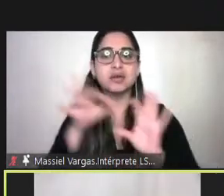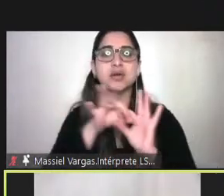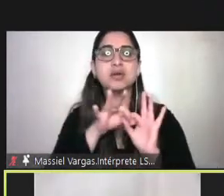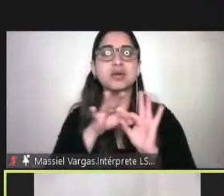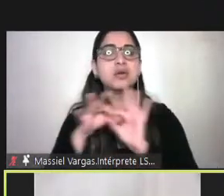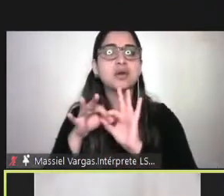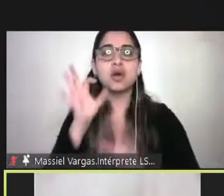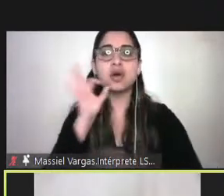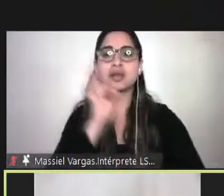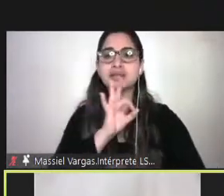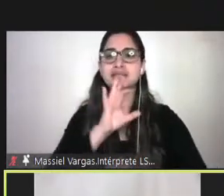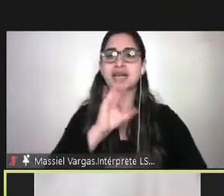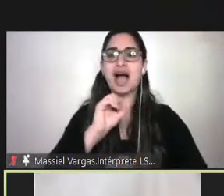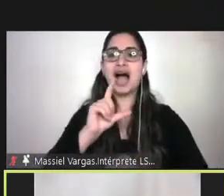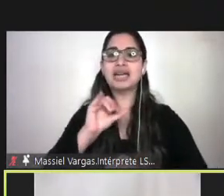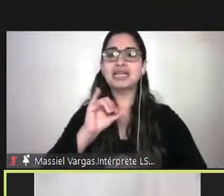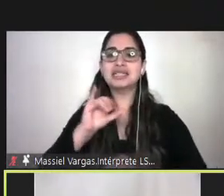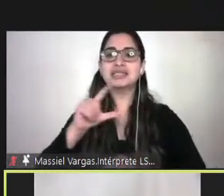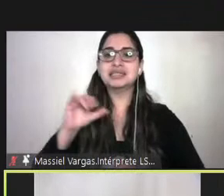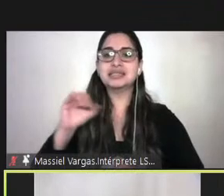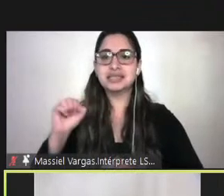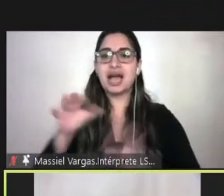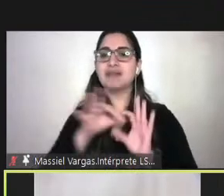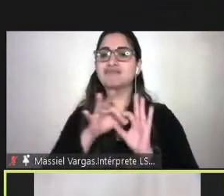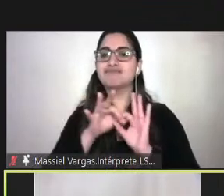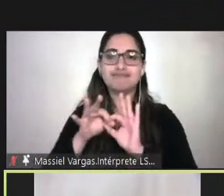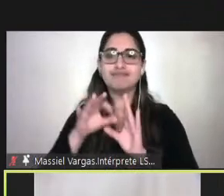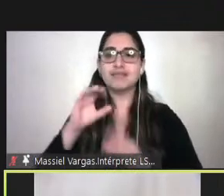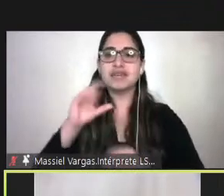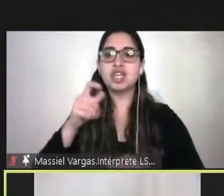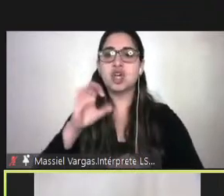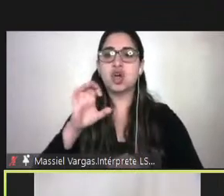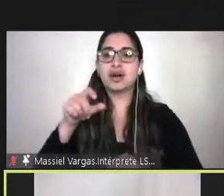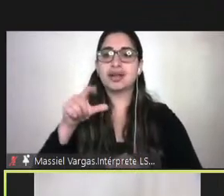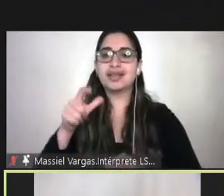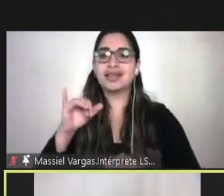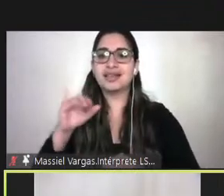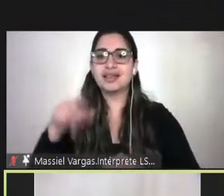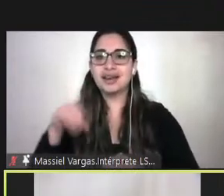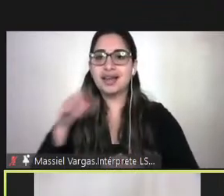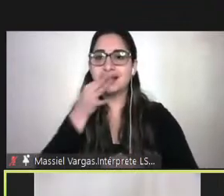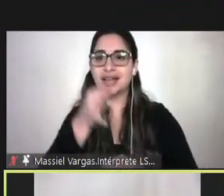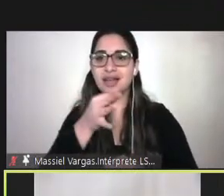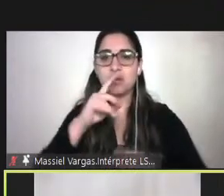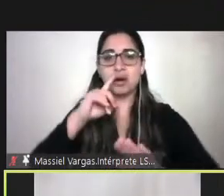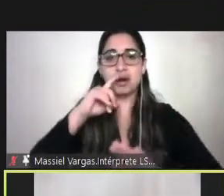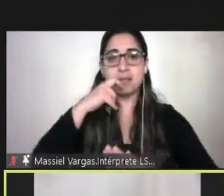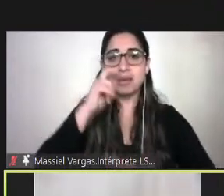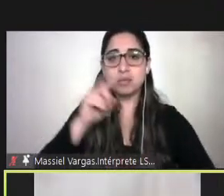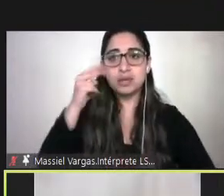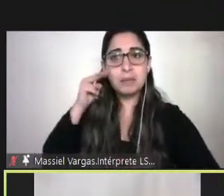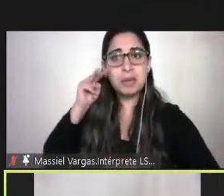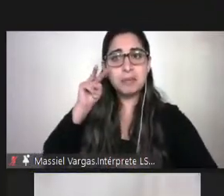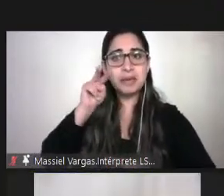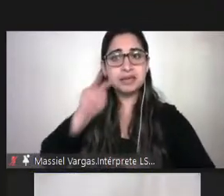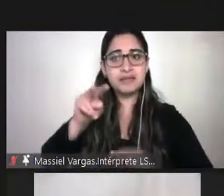hizo Alicia y con lo que dijo Georgina y tiene que ver con esta pregunta inicial una perspectiva de derecho